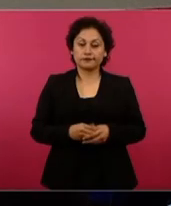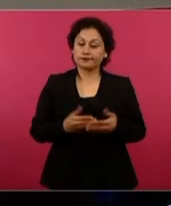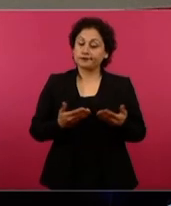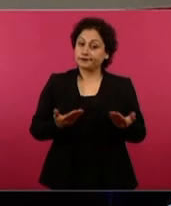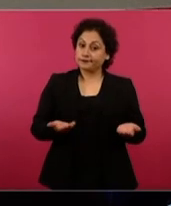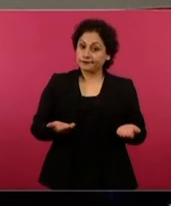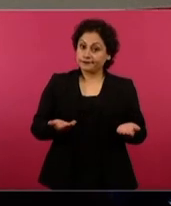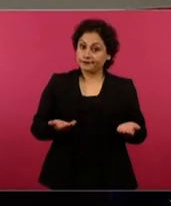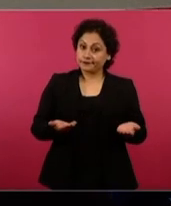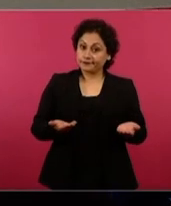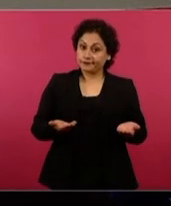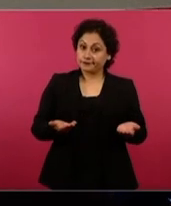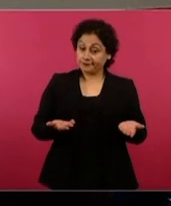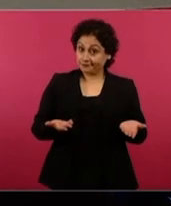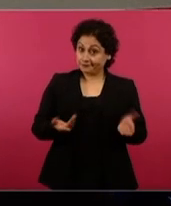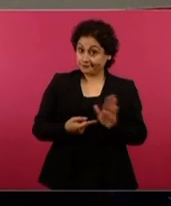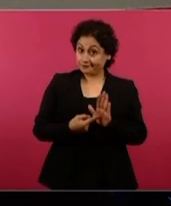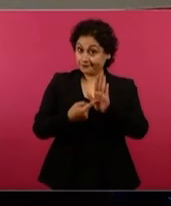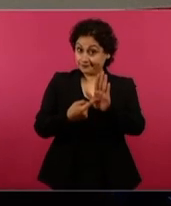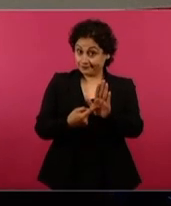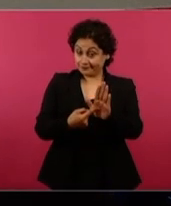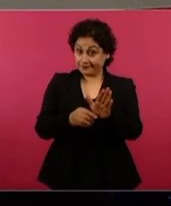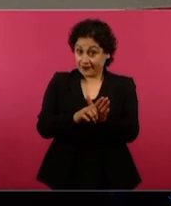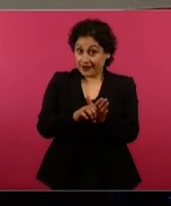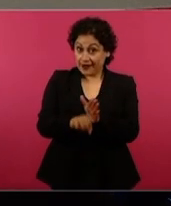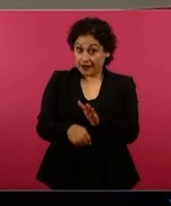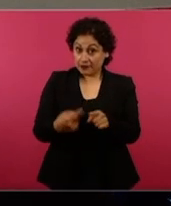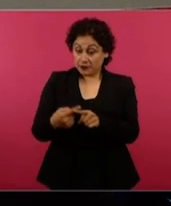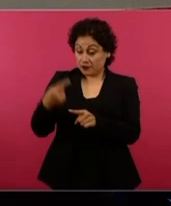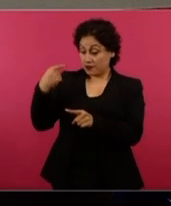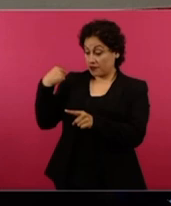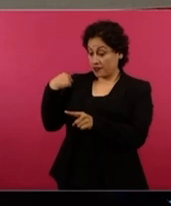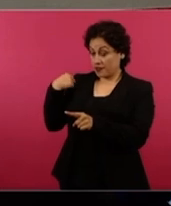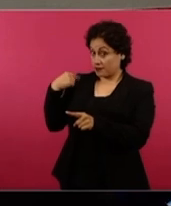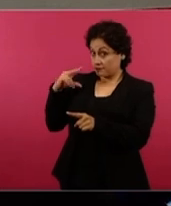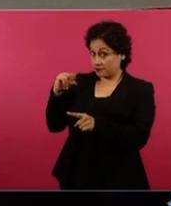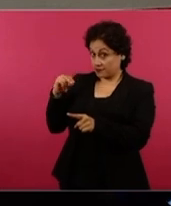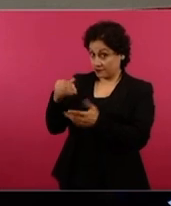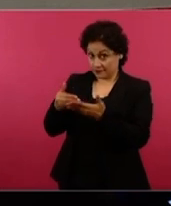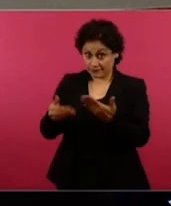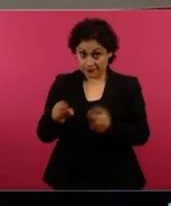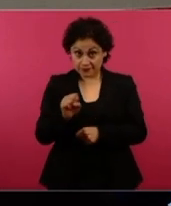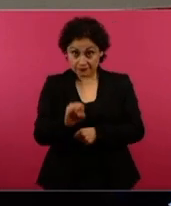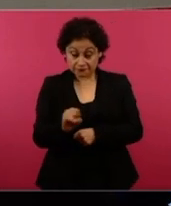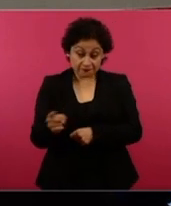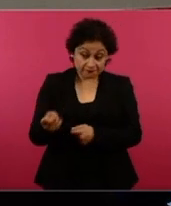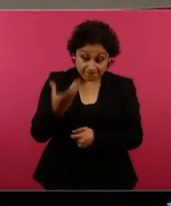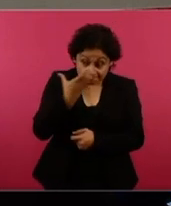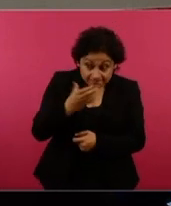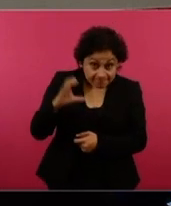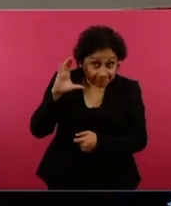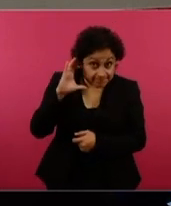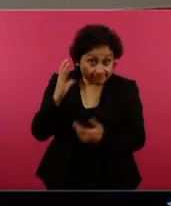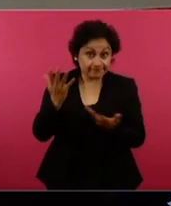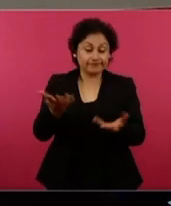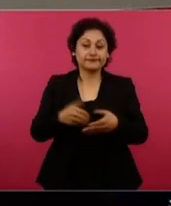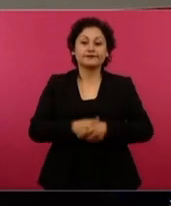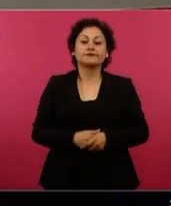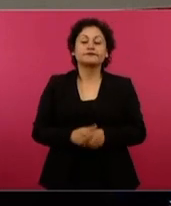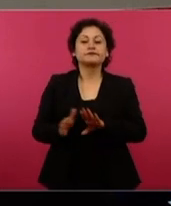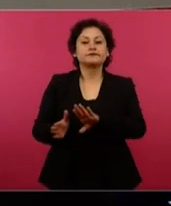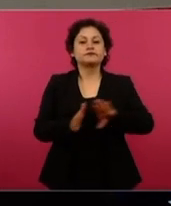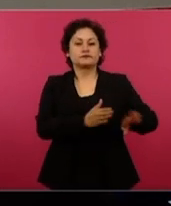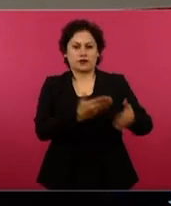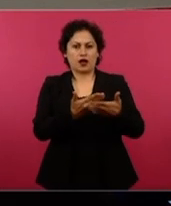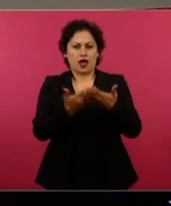el doble rasero del tribunal. Pero, ¿qué les parece si vemos el video de